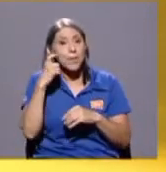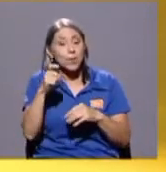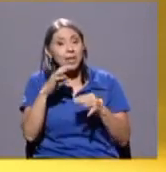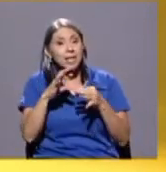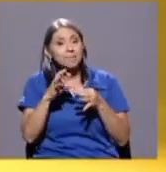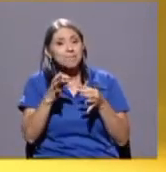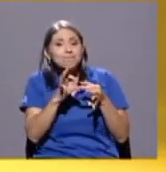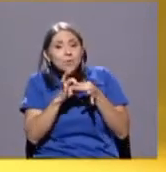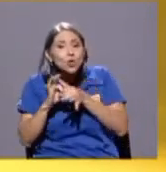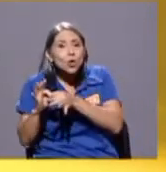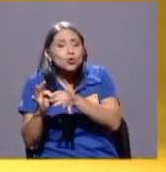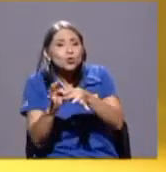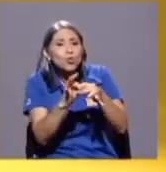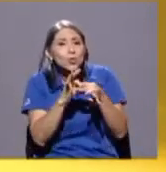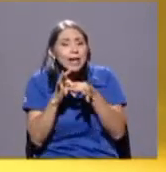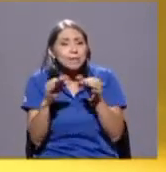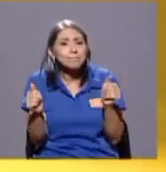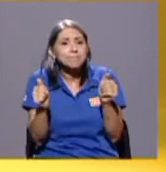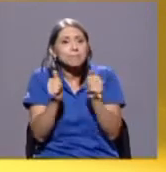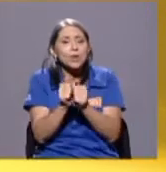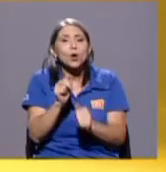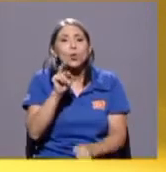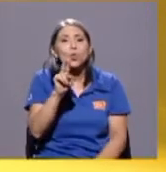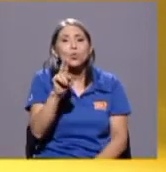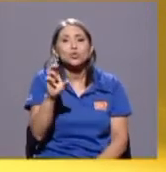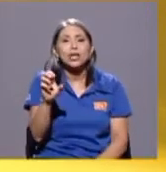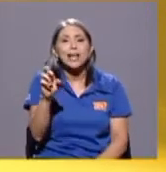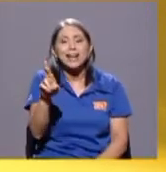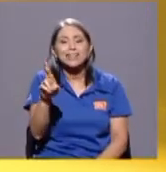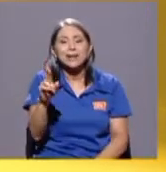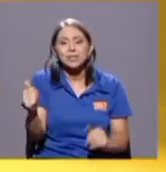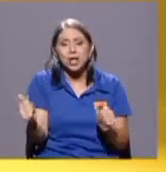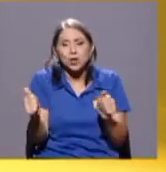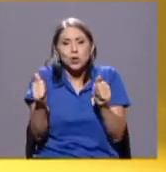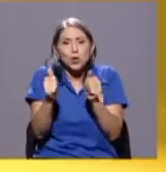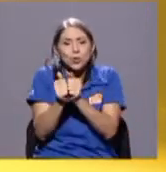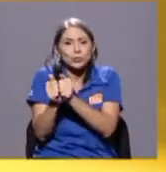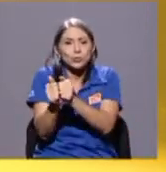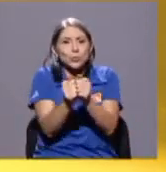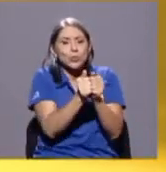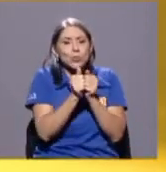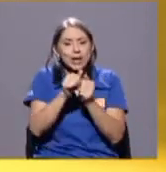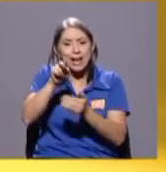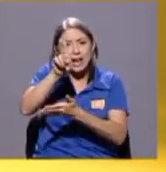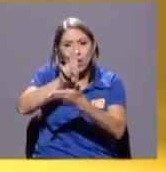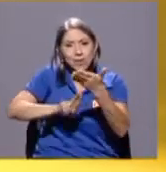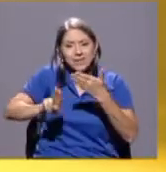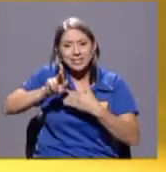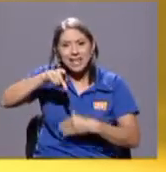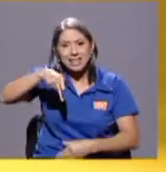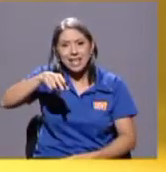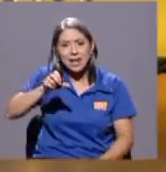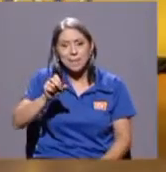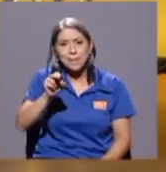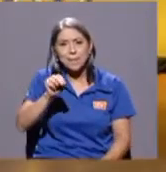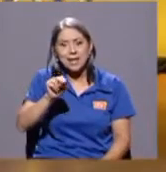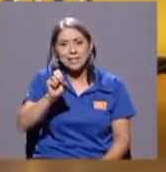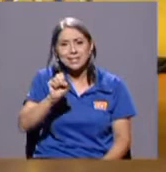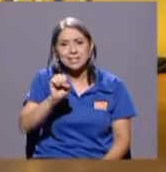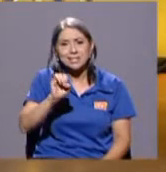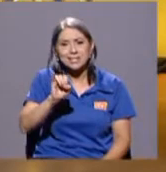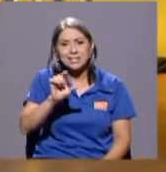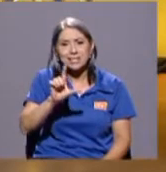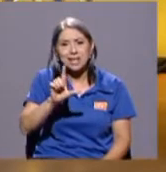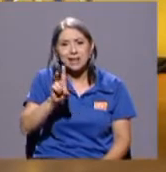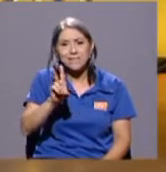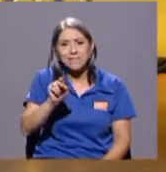la Universidad de Pensilvania y nos une esta disciplina en